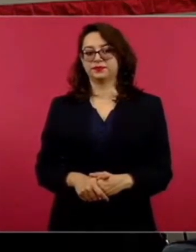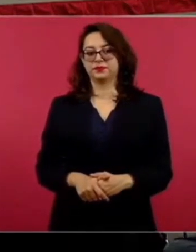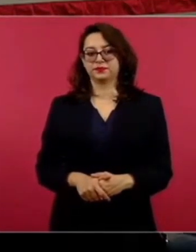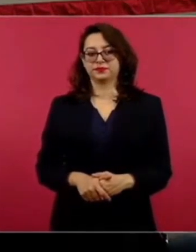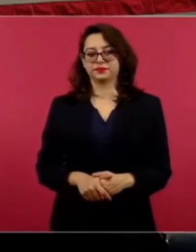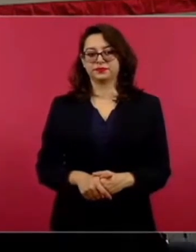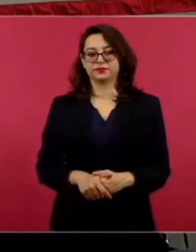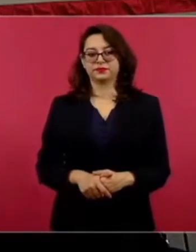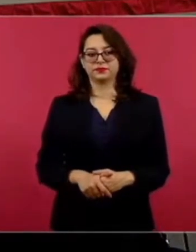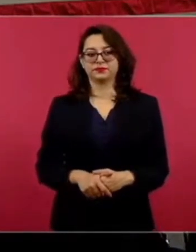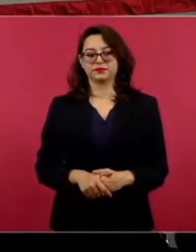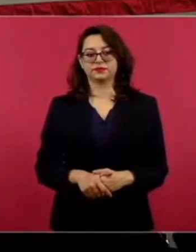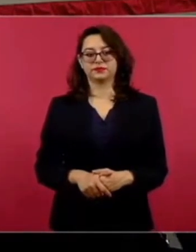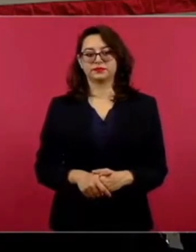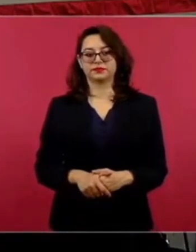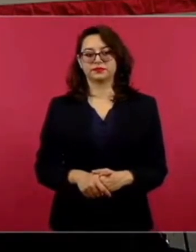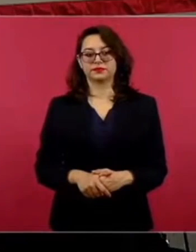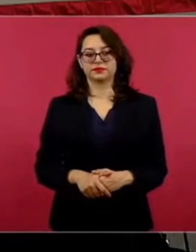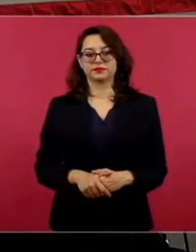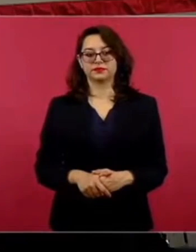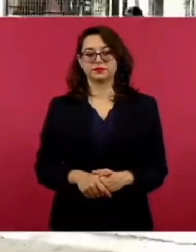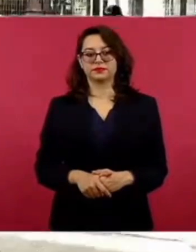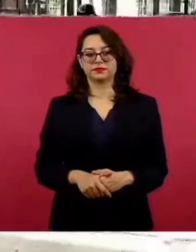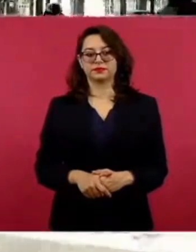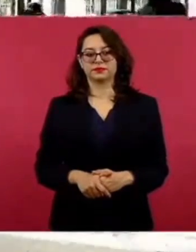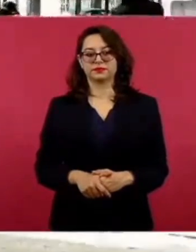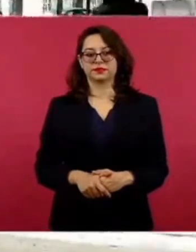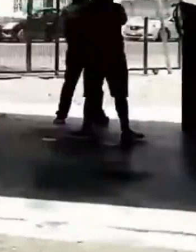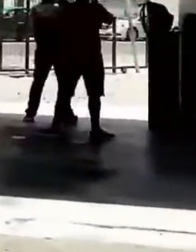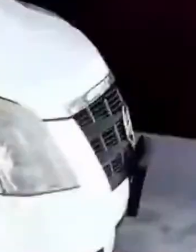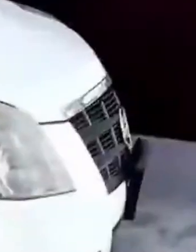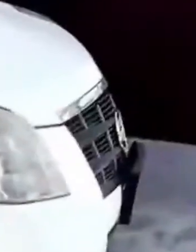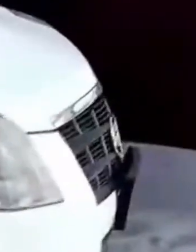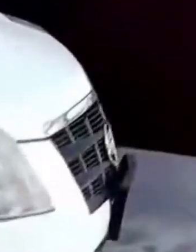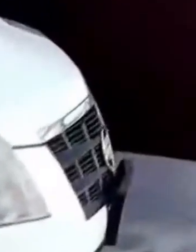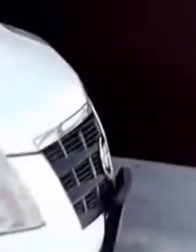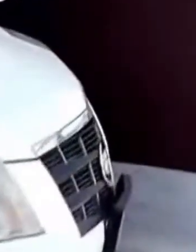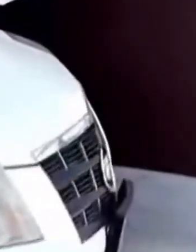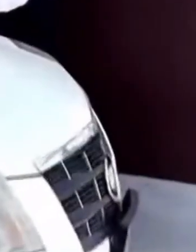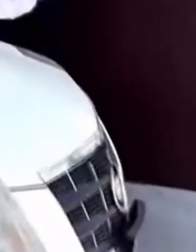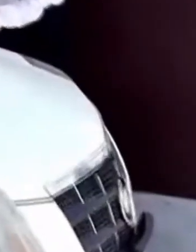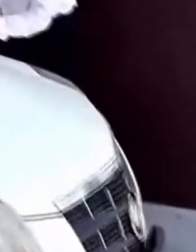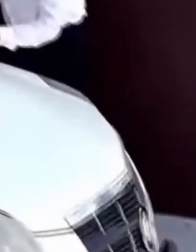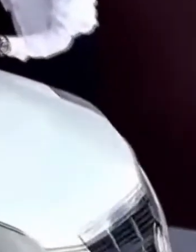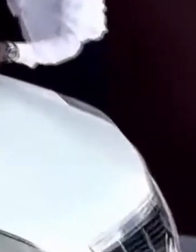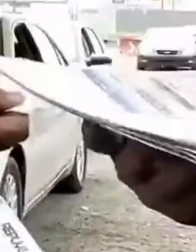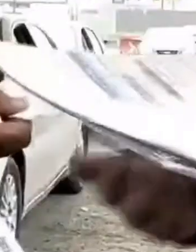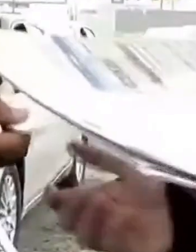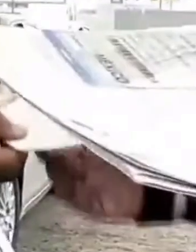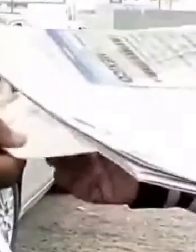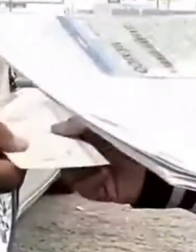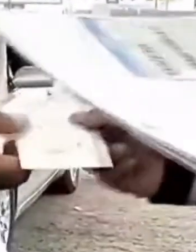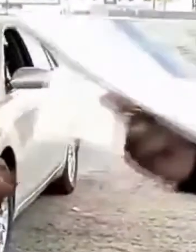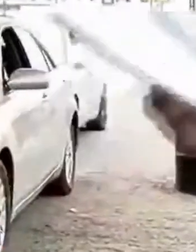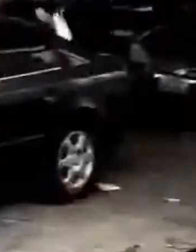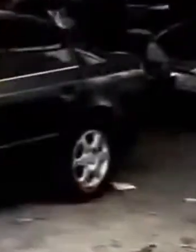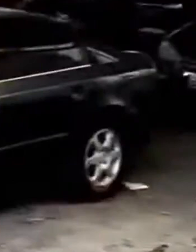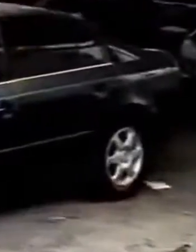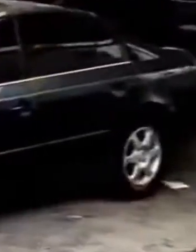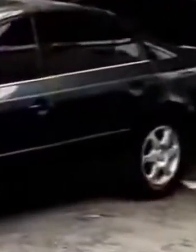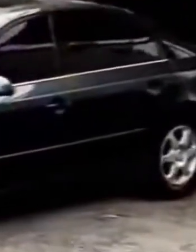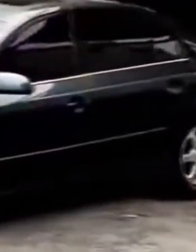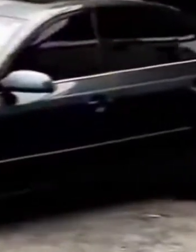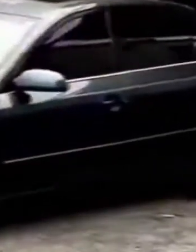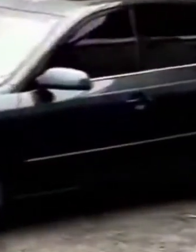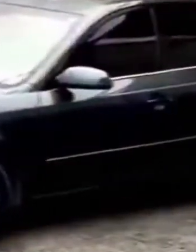Avance Sin Precedente registra el programa de regularización de vehículos usados de procedencia extranjera puesto en marcha por instrucción del